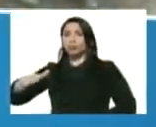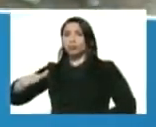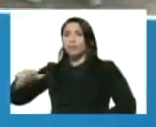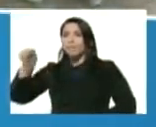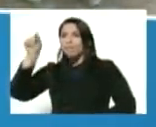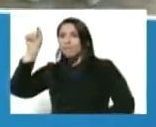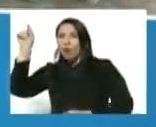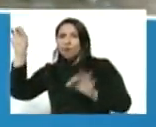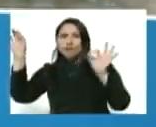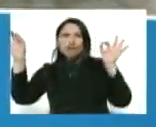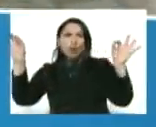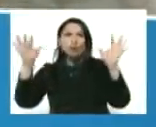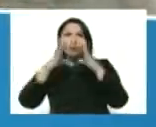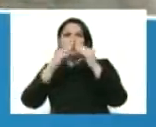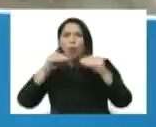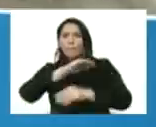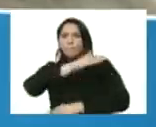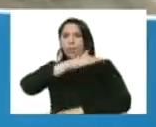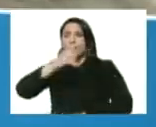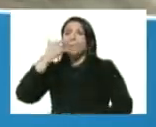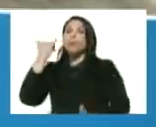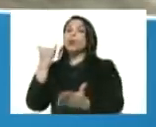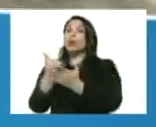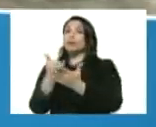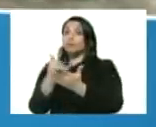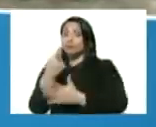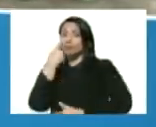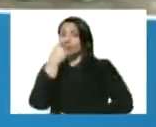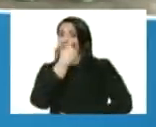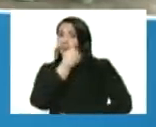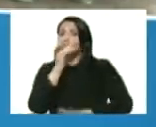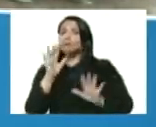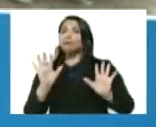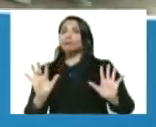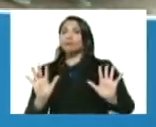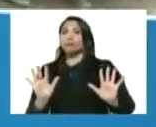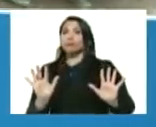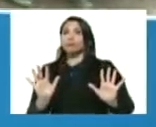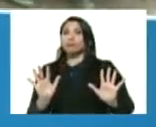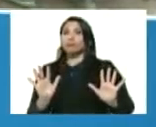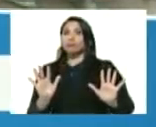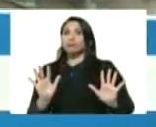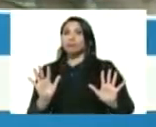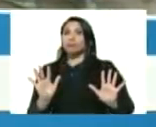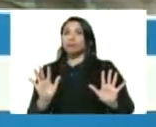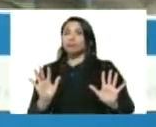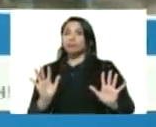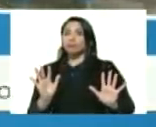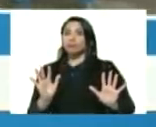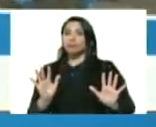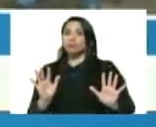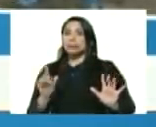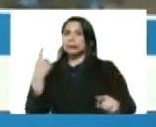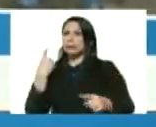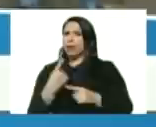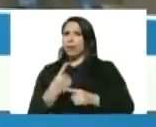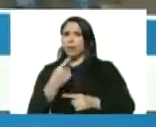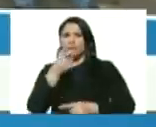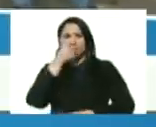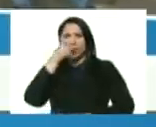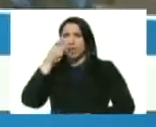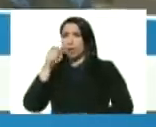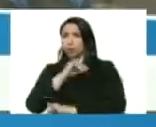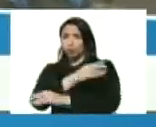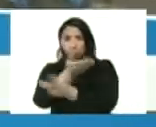mosca mosca de mercenarios y ya saben qué hacer